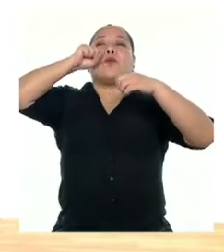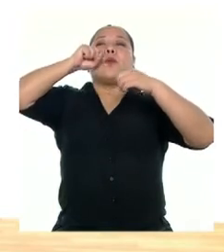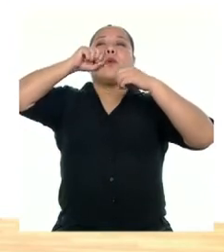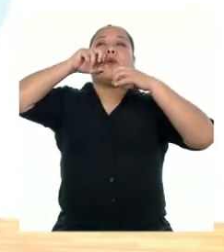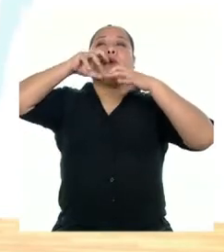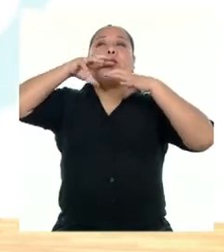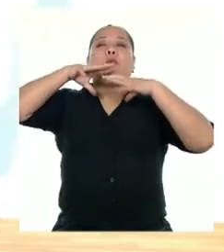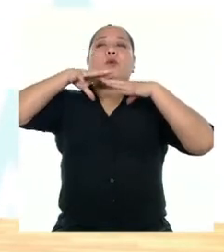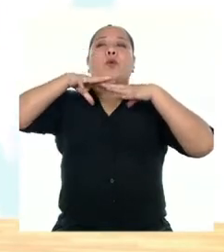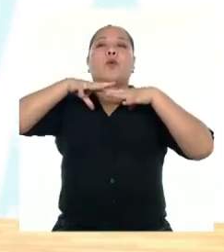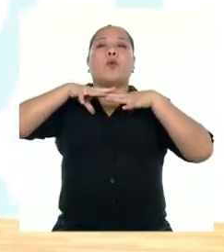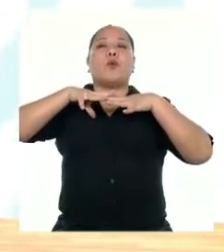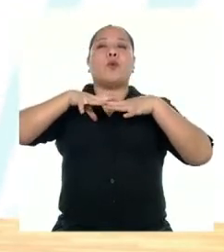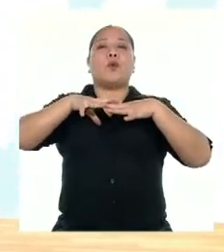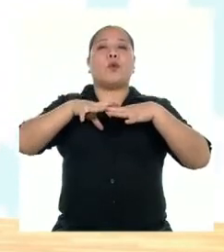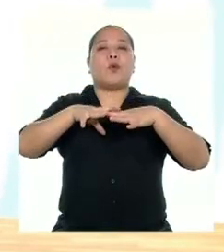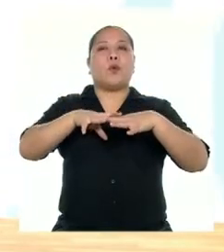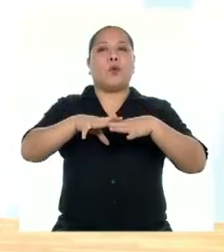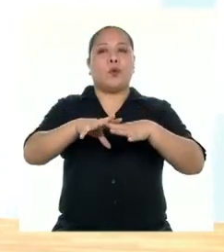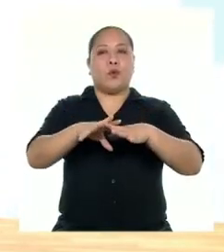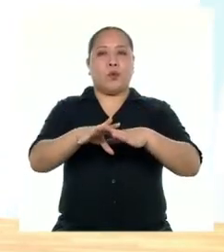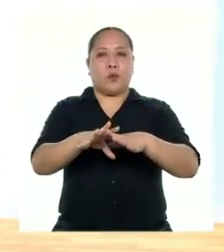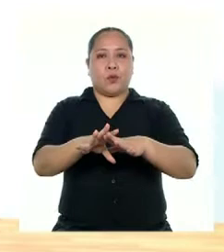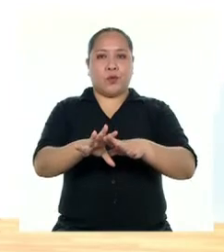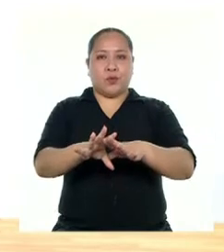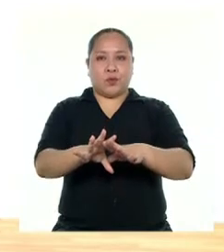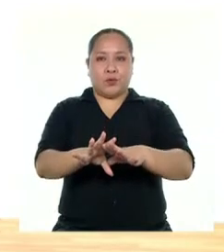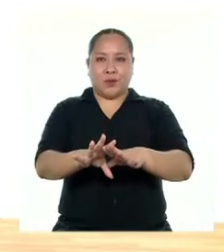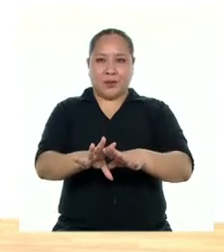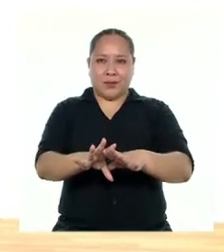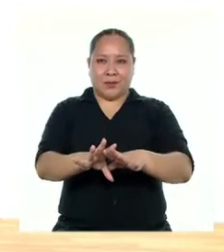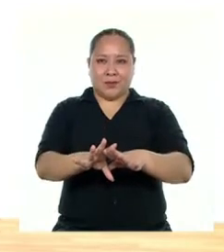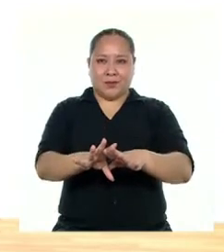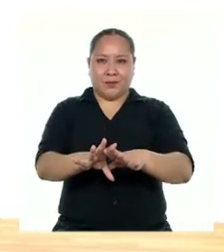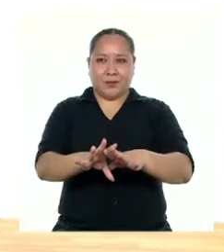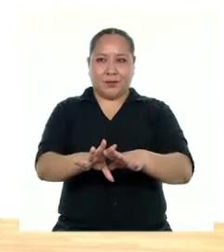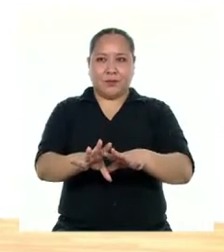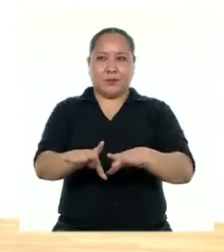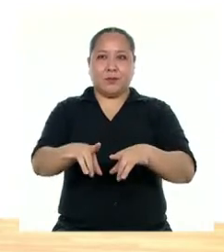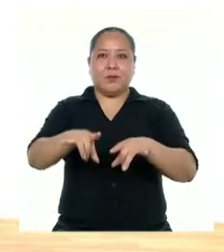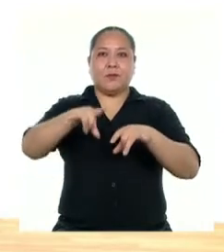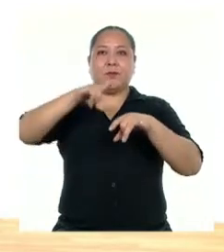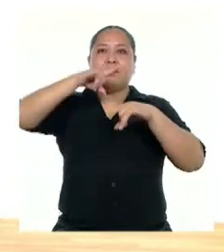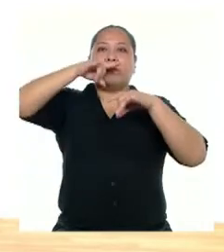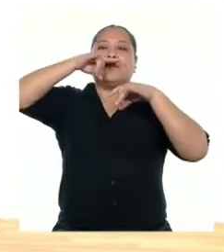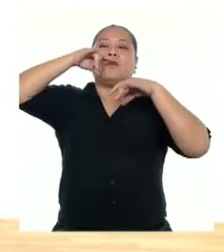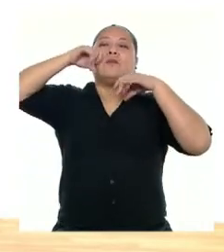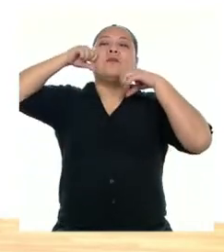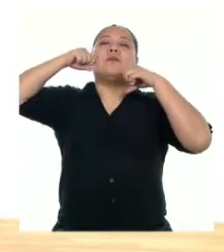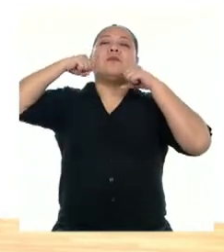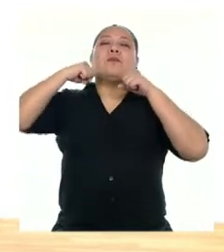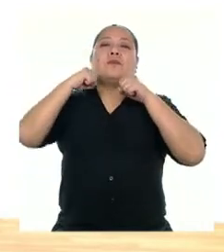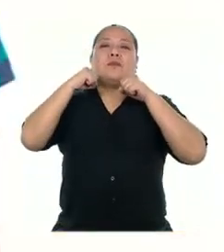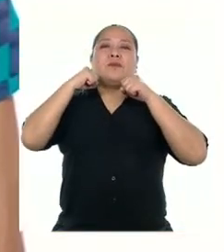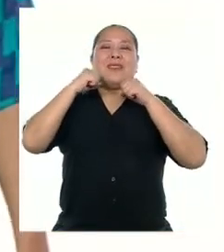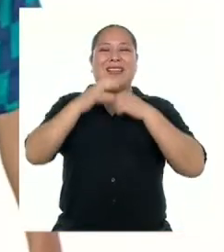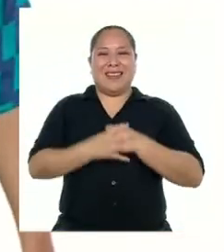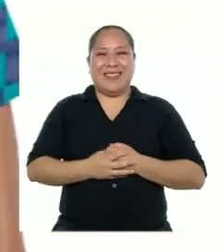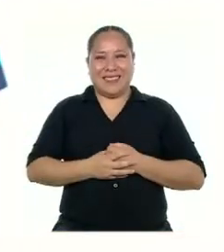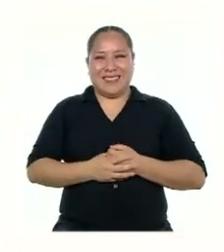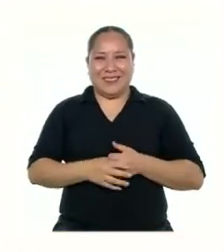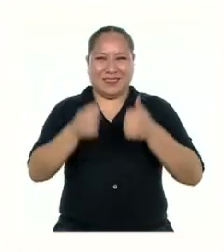Exhalo por la boca, abriendo los brazos, fricciando las rodillas. Recojo. Recojo. Eso es.